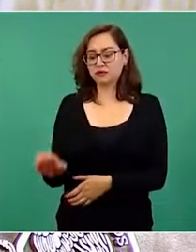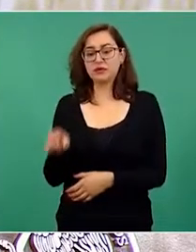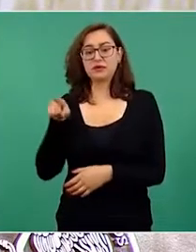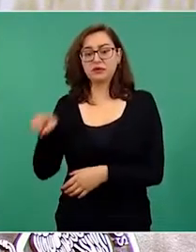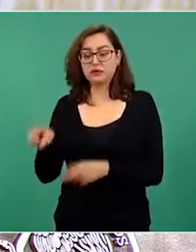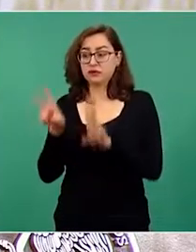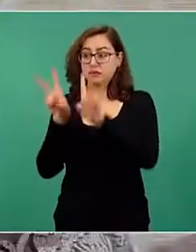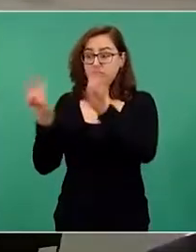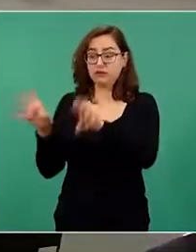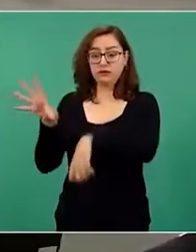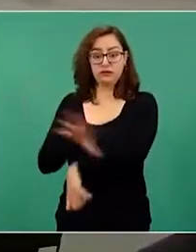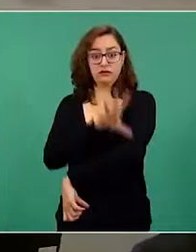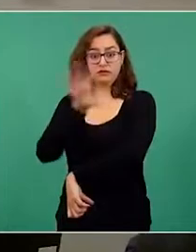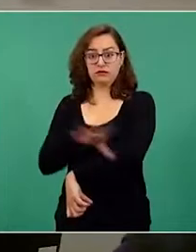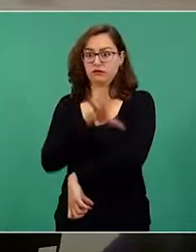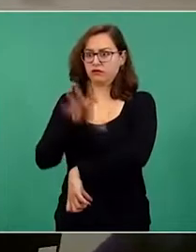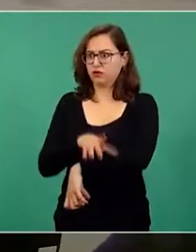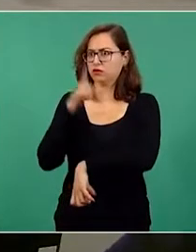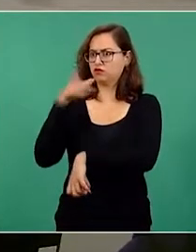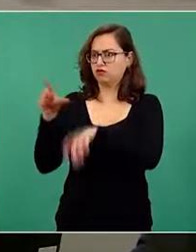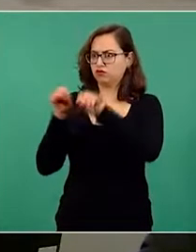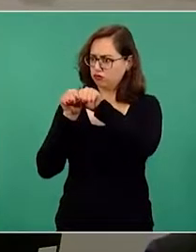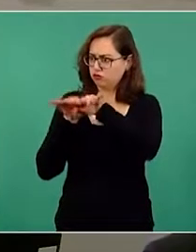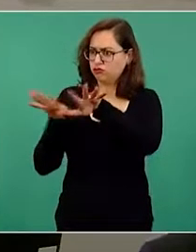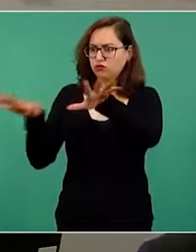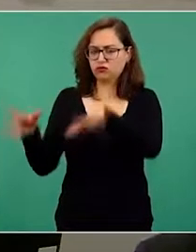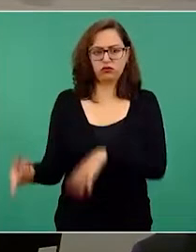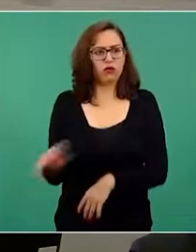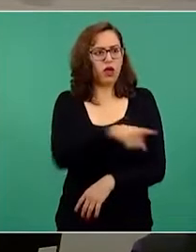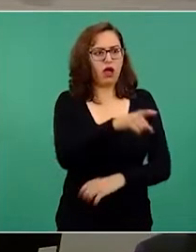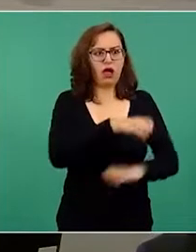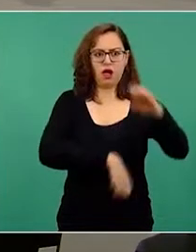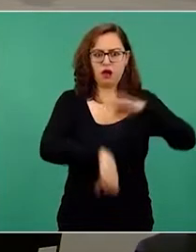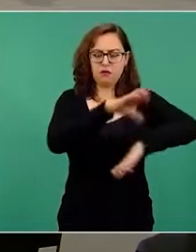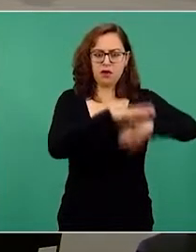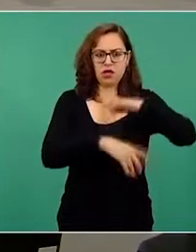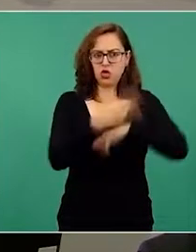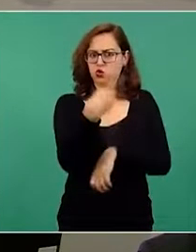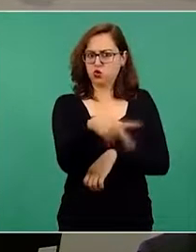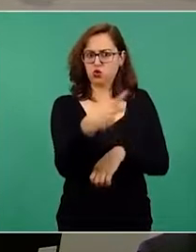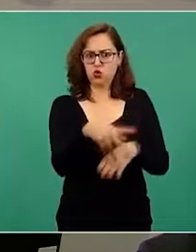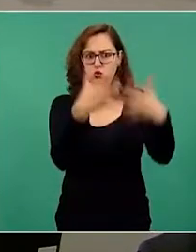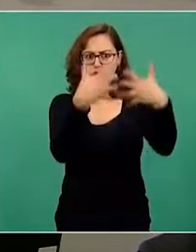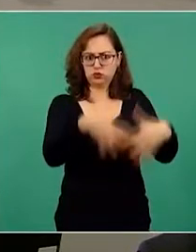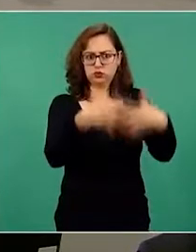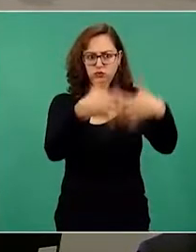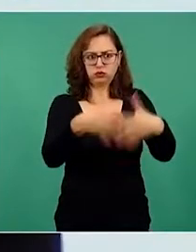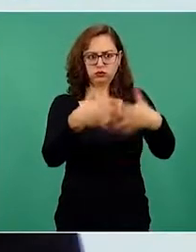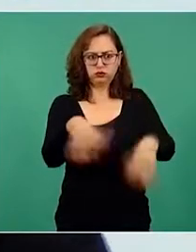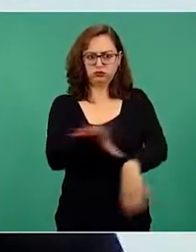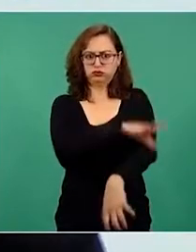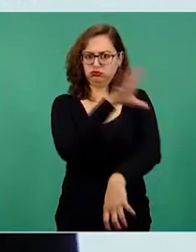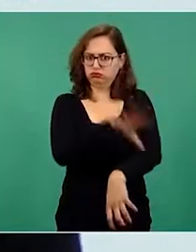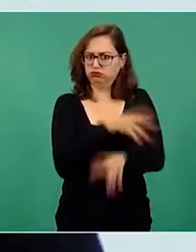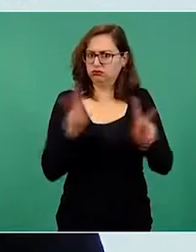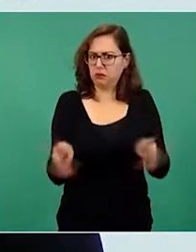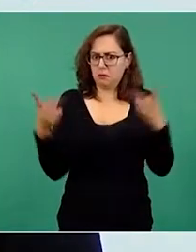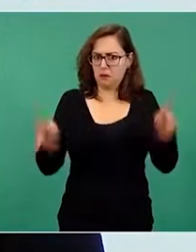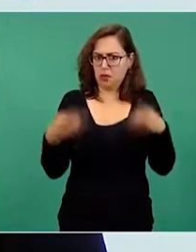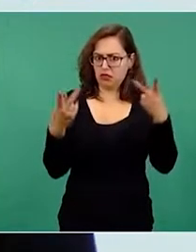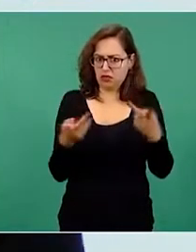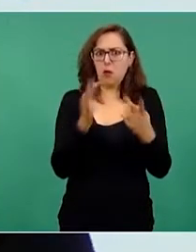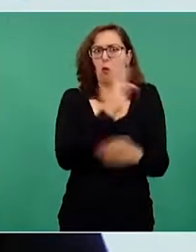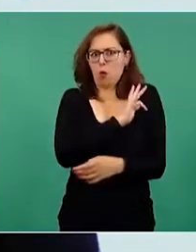eléctrico, pero las empresas podrán generar y vender energía, sólo que cambiarían las reglas que hoy sólo